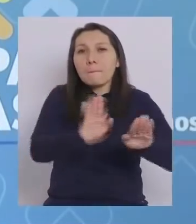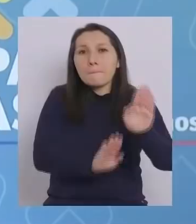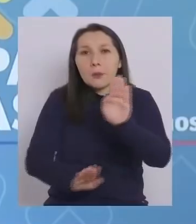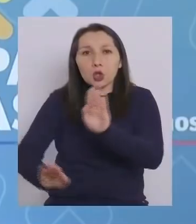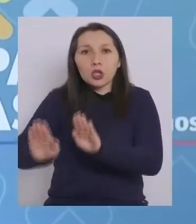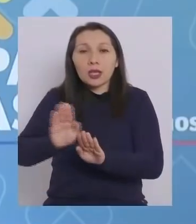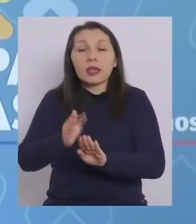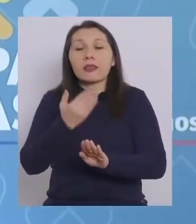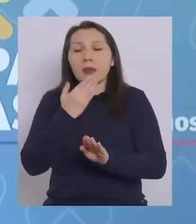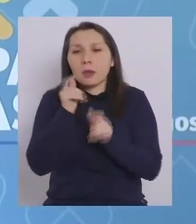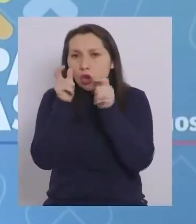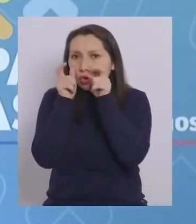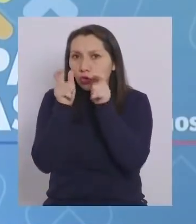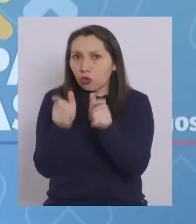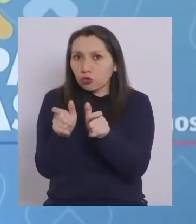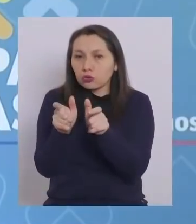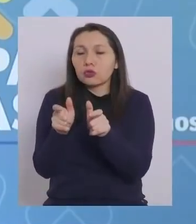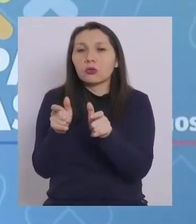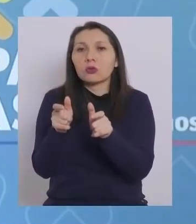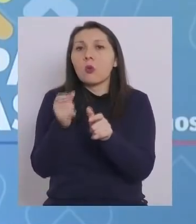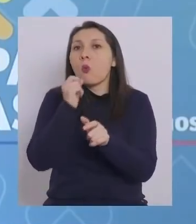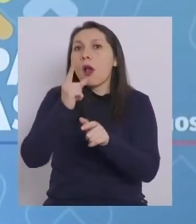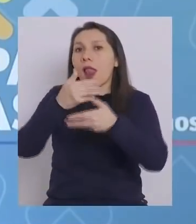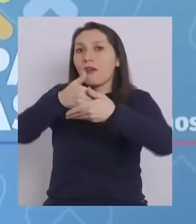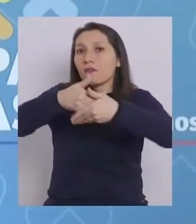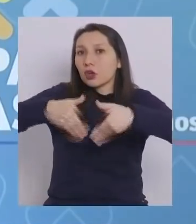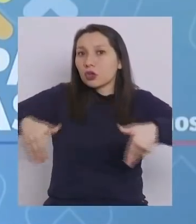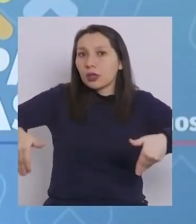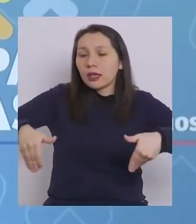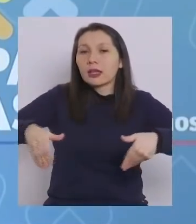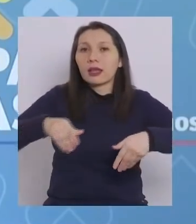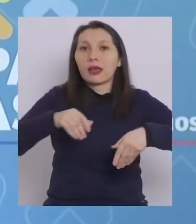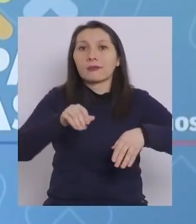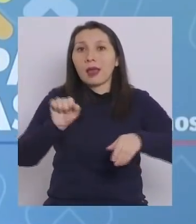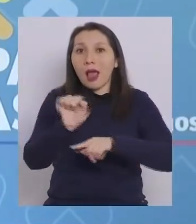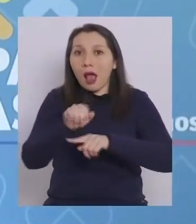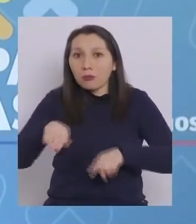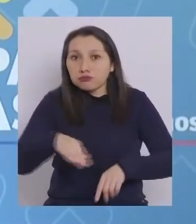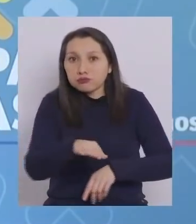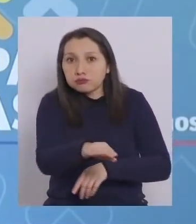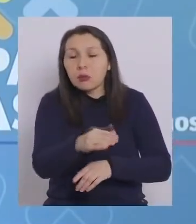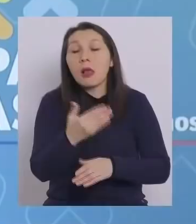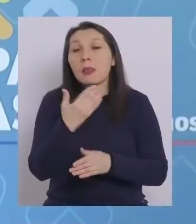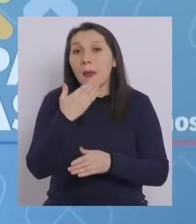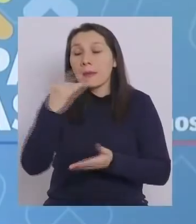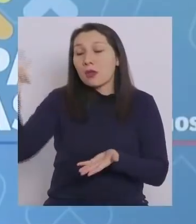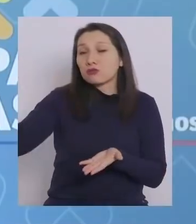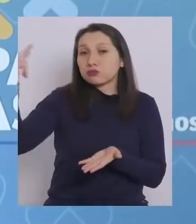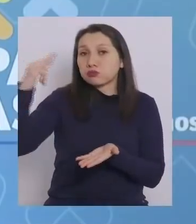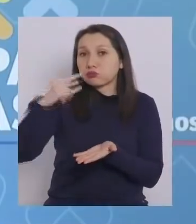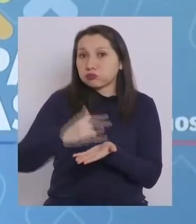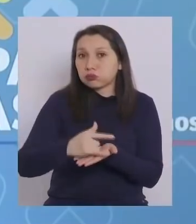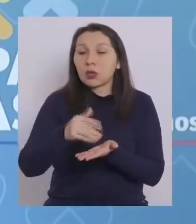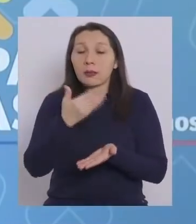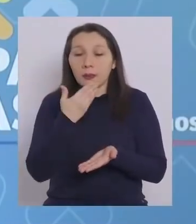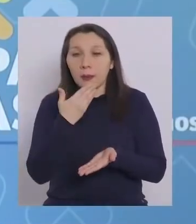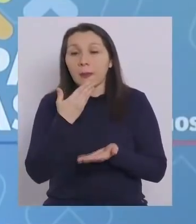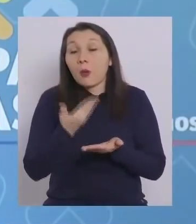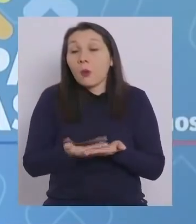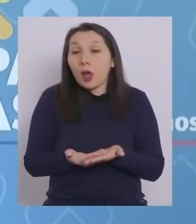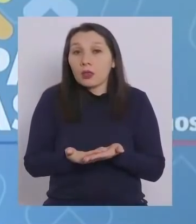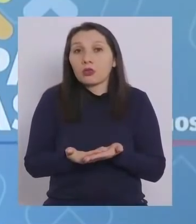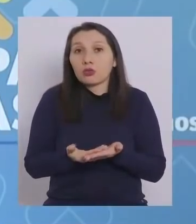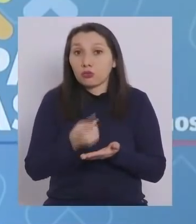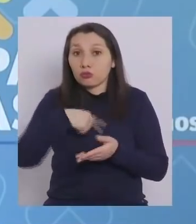Estamos haciendo controles a nivel de las fronteras territoriales y a nivel de los aeropuertos. Y cuando